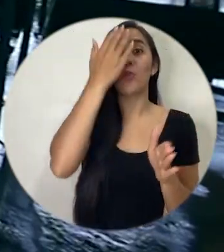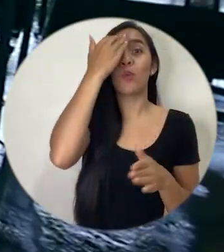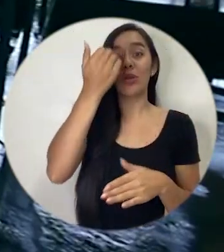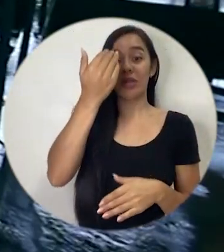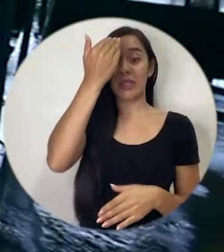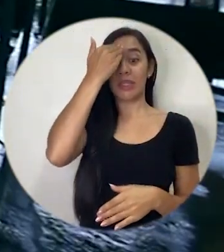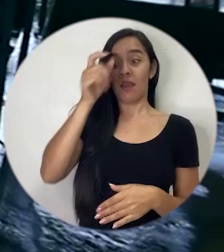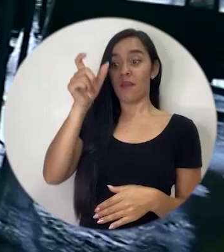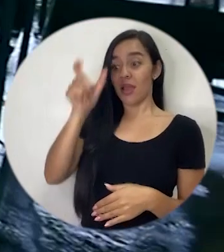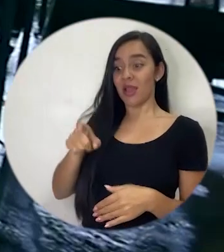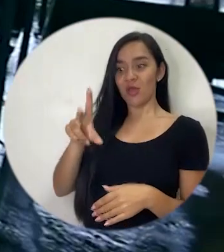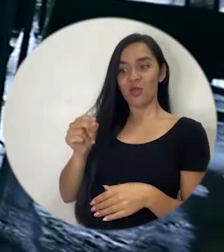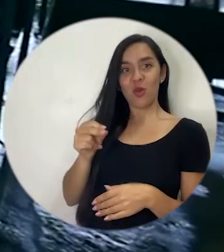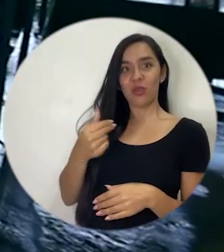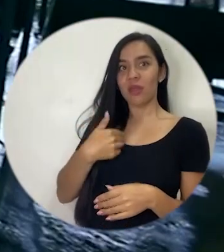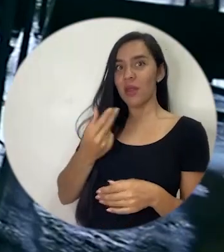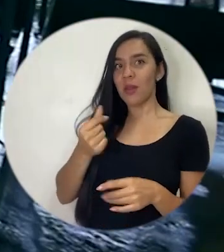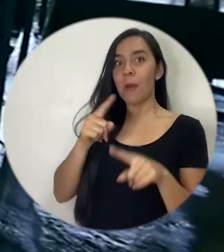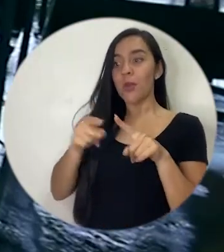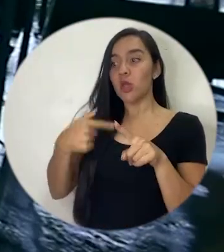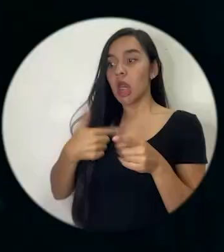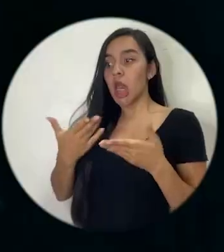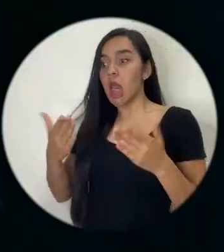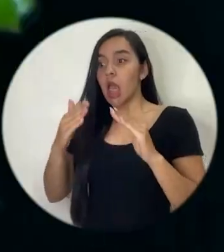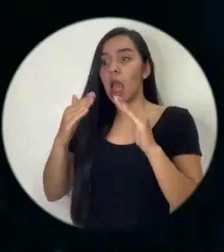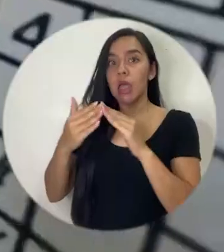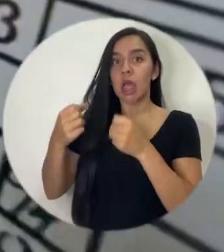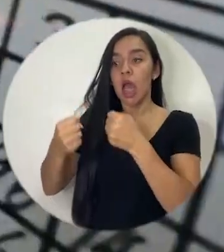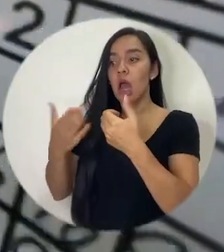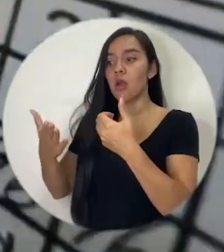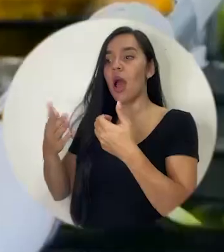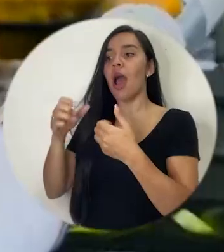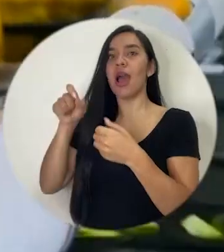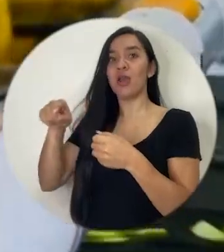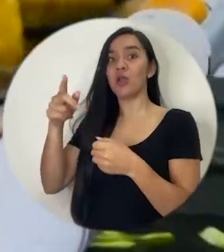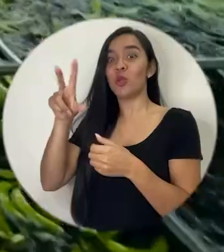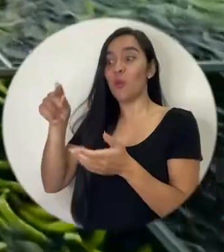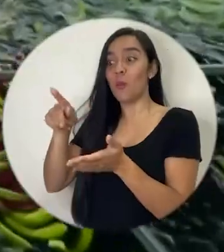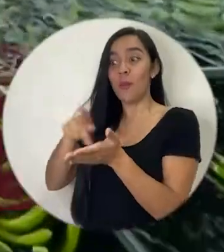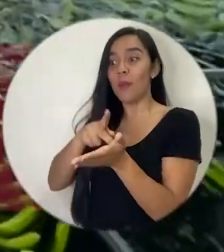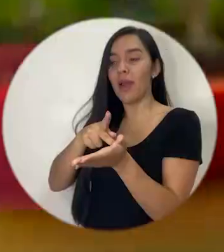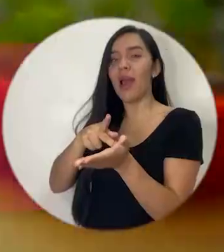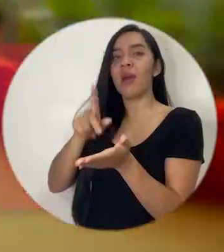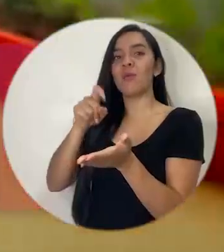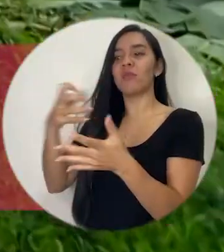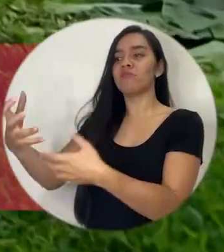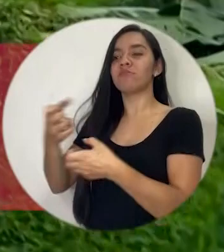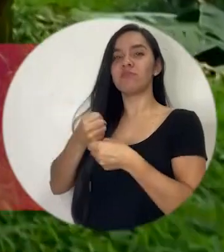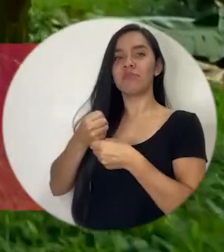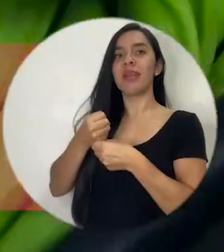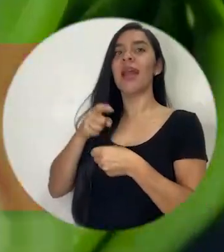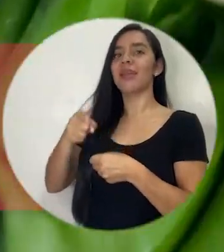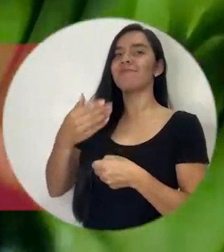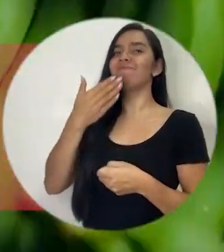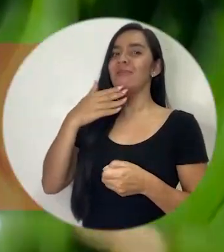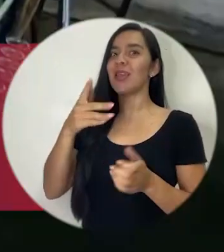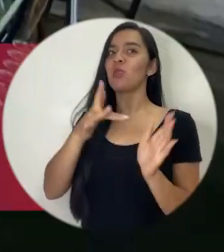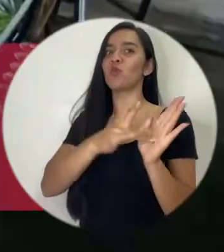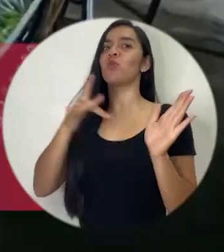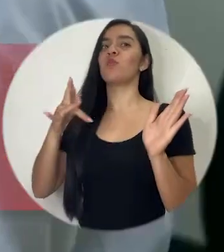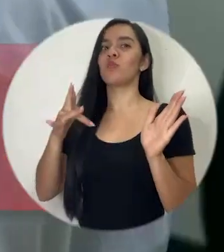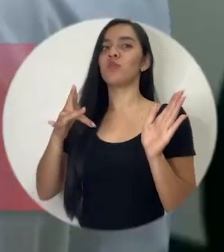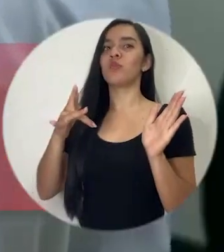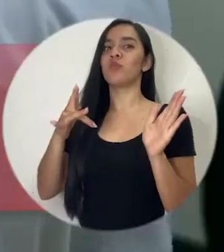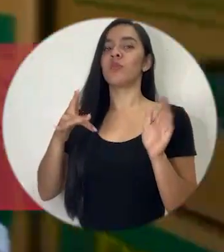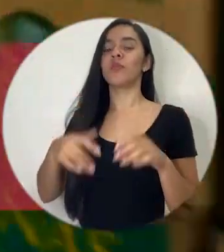o cobrarle a los a los fiadores y hay que tener otra cosa de cuidado que